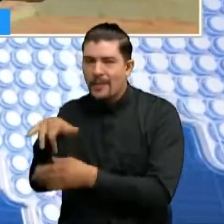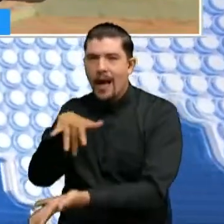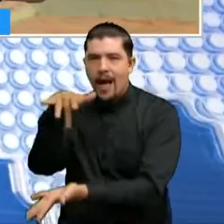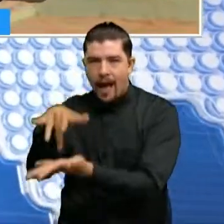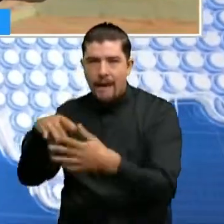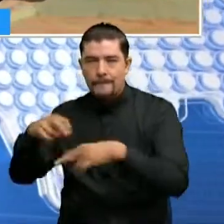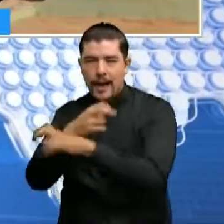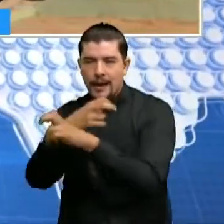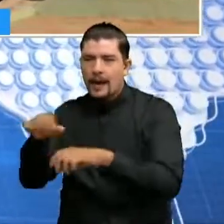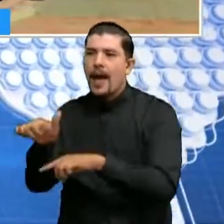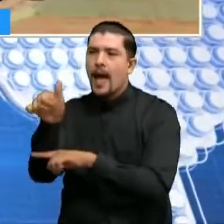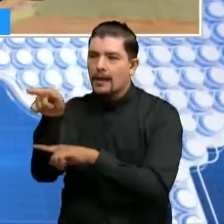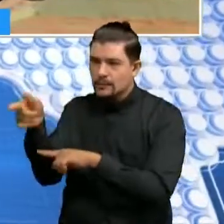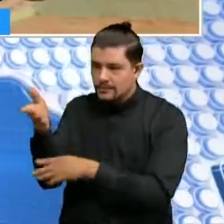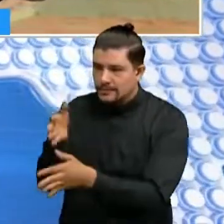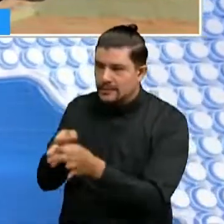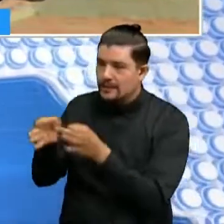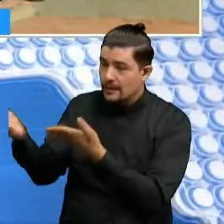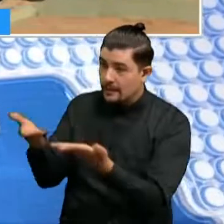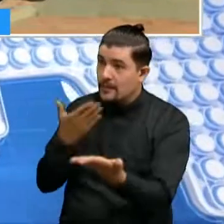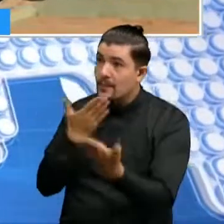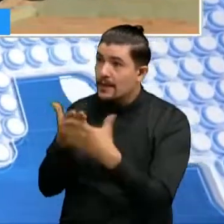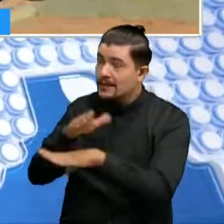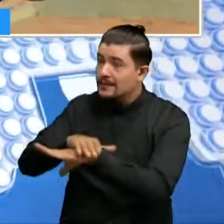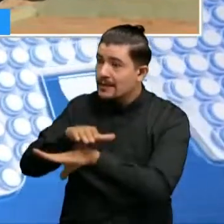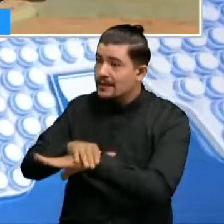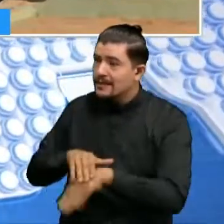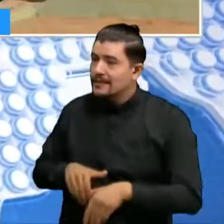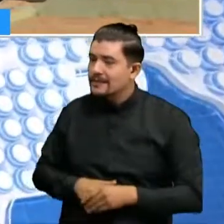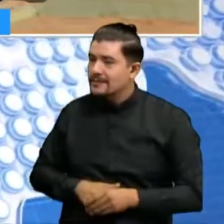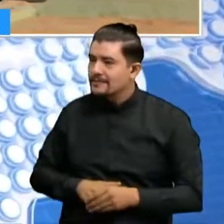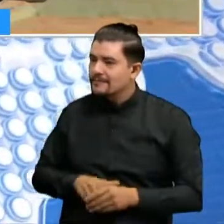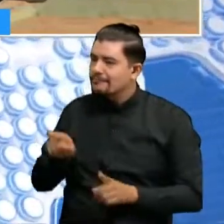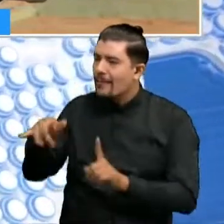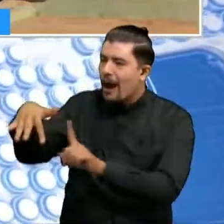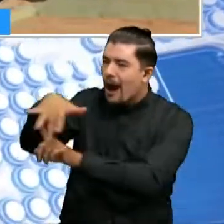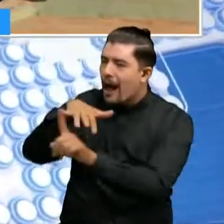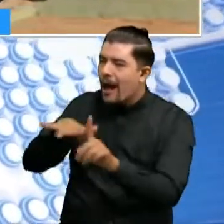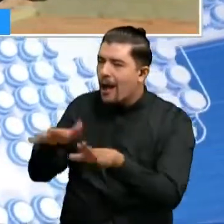principal de este municipio. Isaac, buenas tardes. ¿Qué ambiente se vive en la zona?